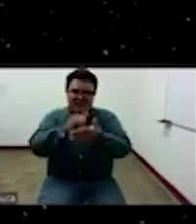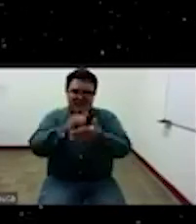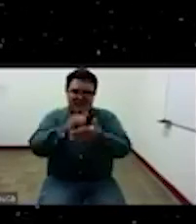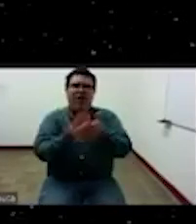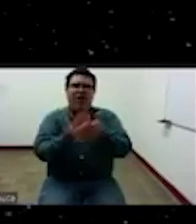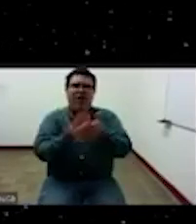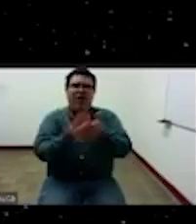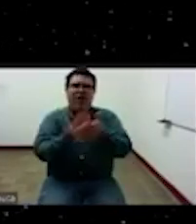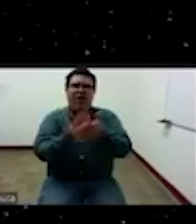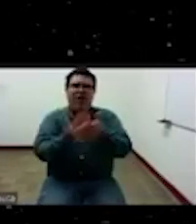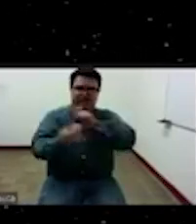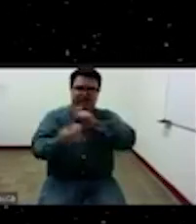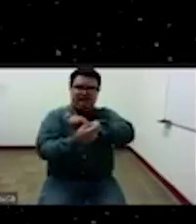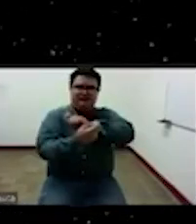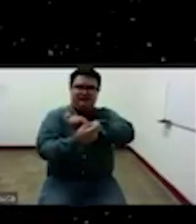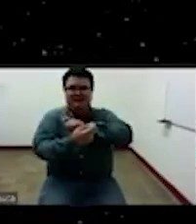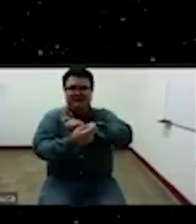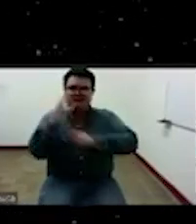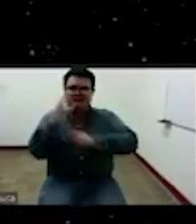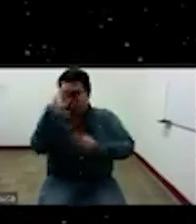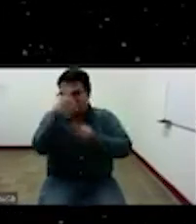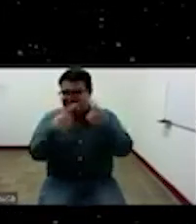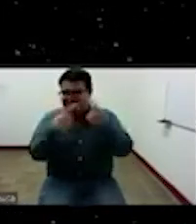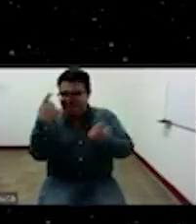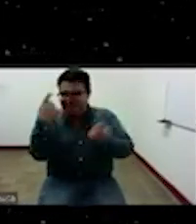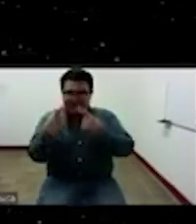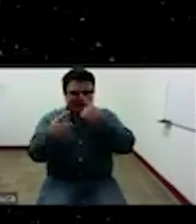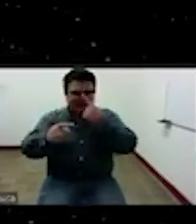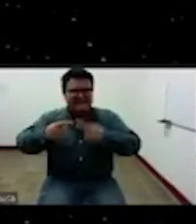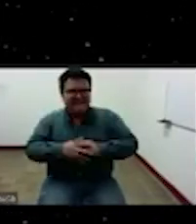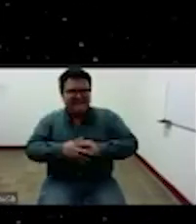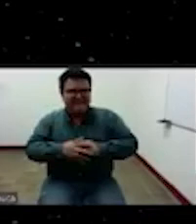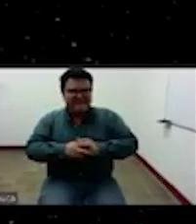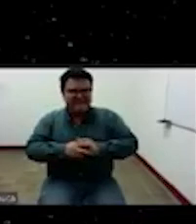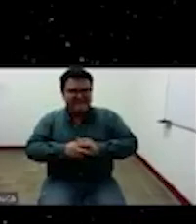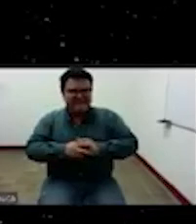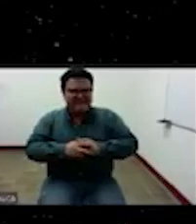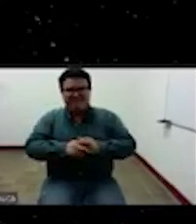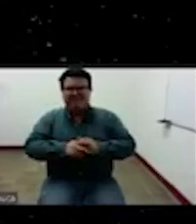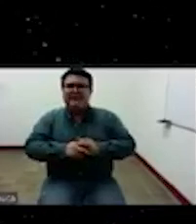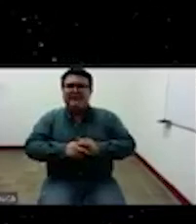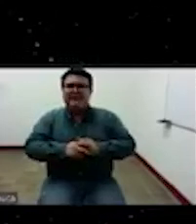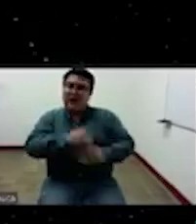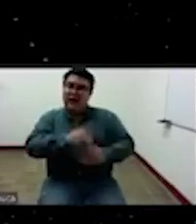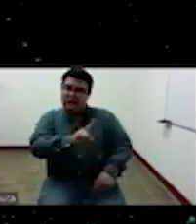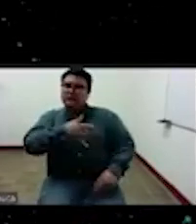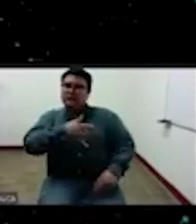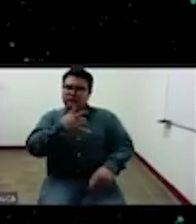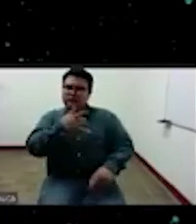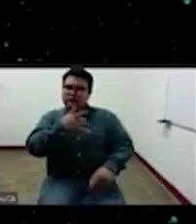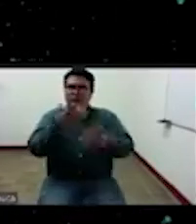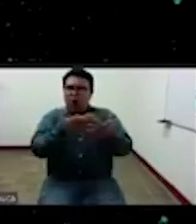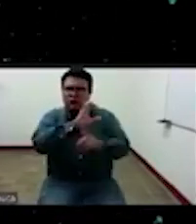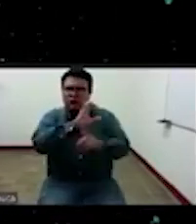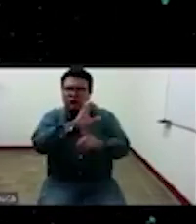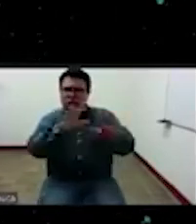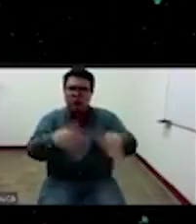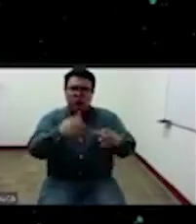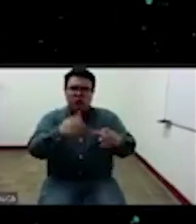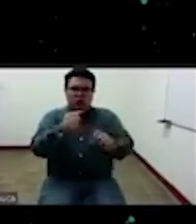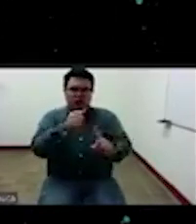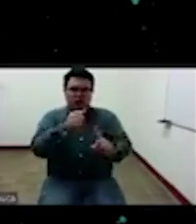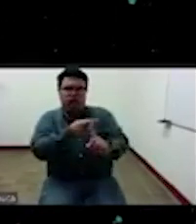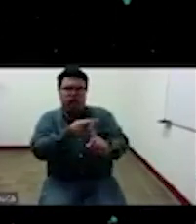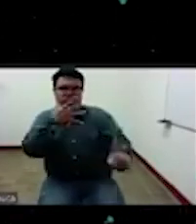esto también tiene una connotación digamos eh muy fuerte culturalmente porque ha manejado digamos